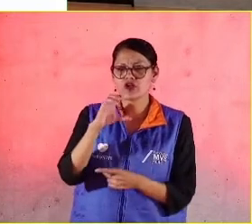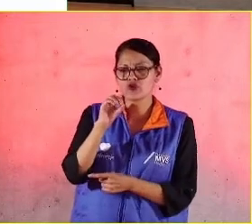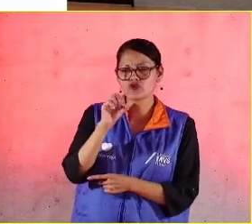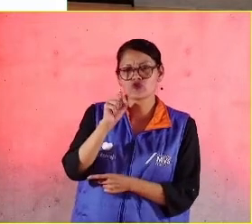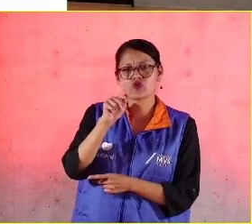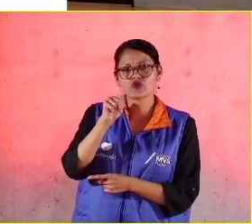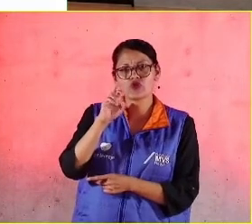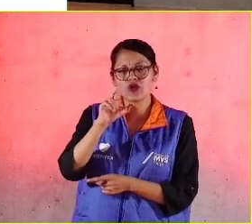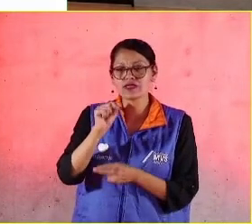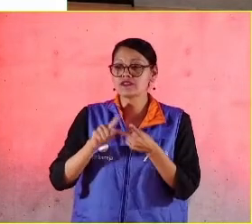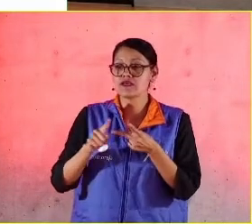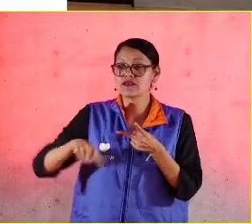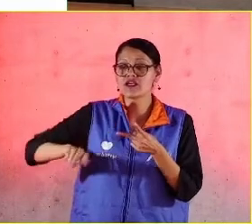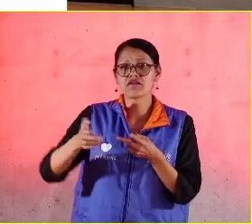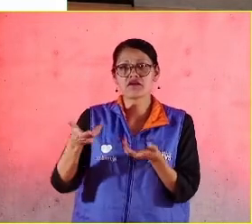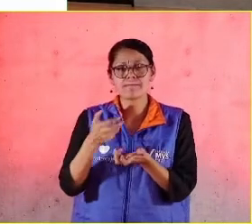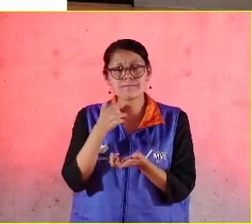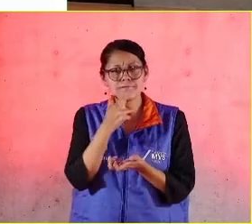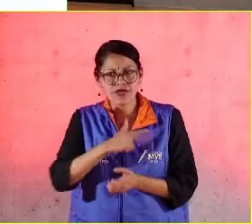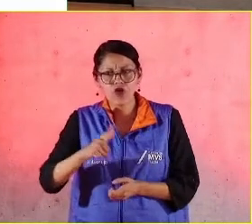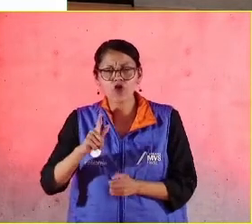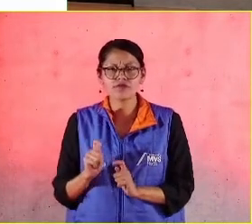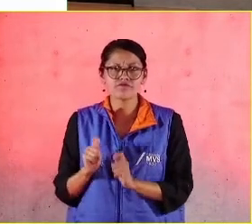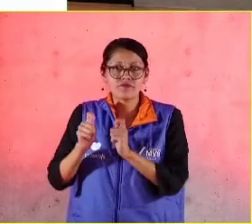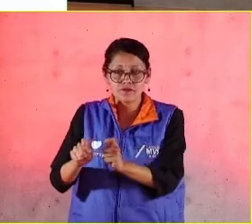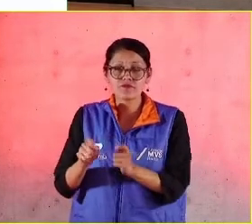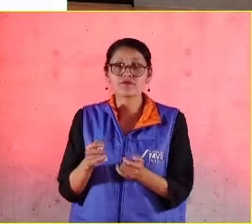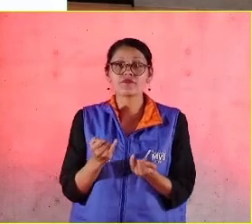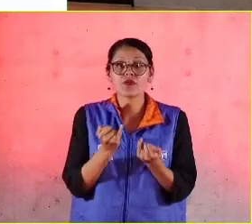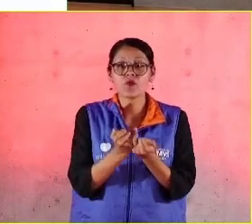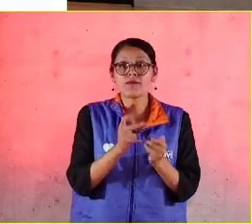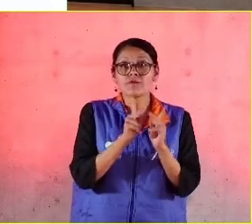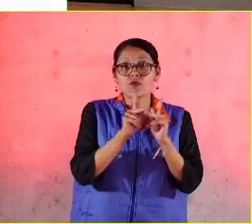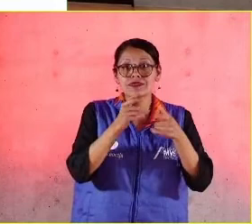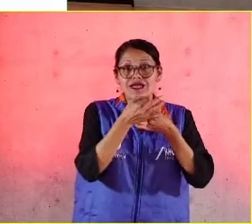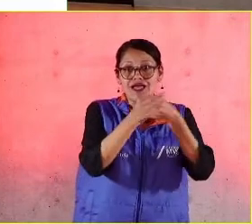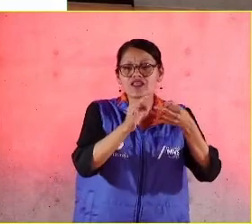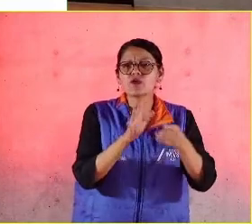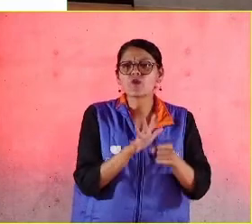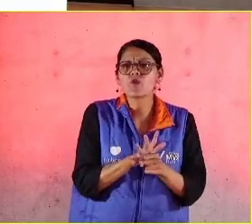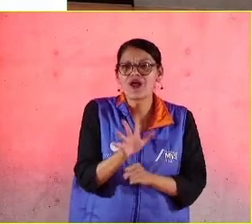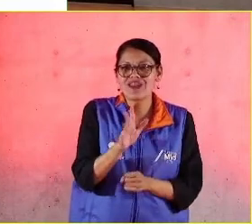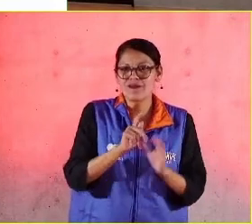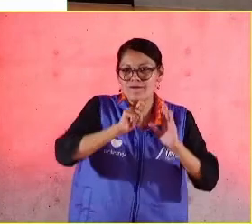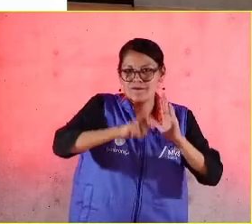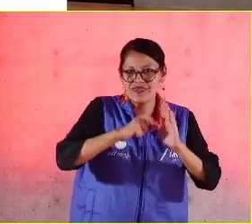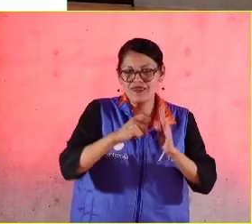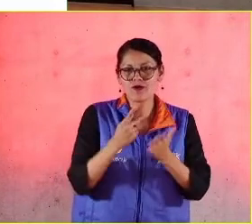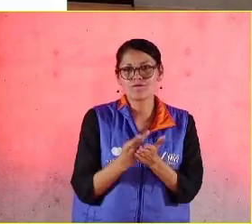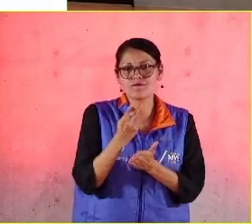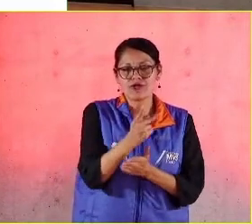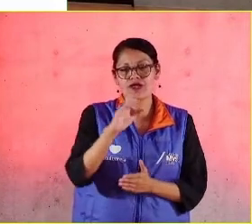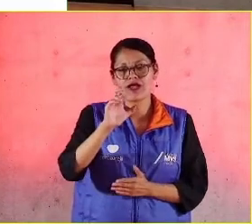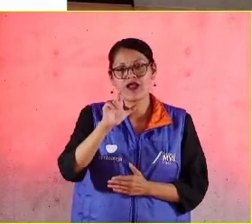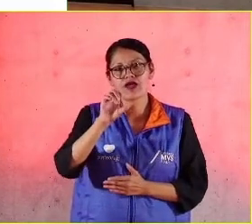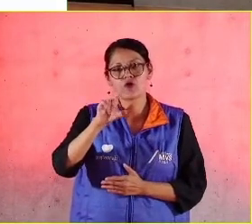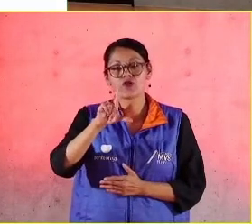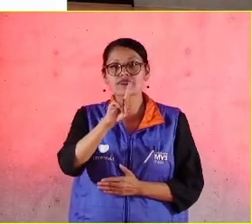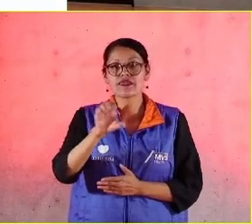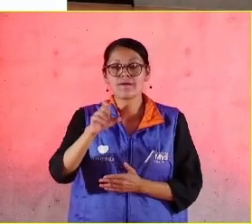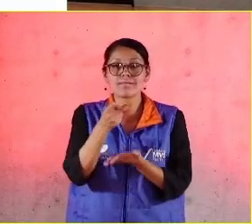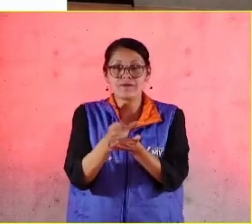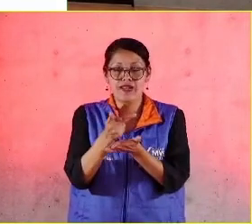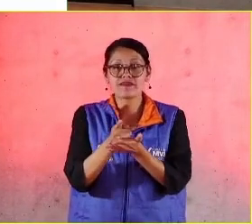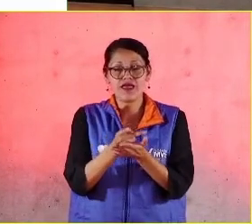a las mejores prácticas, a las piezas de publicidad mediante el caracol de plata, quienes impartieron las tres conferencias